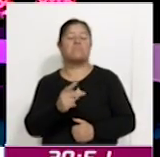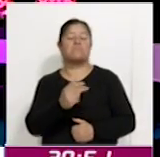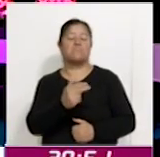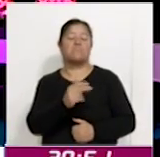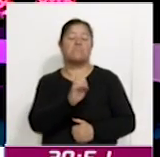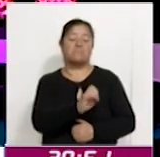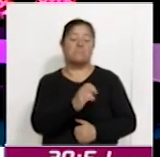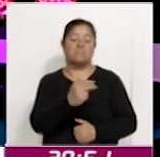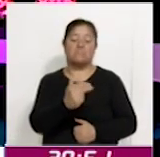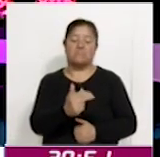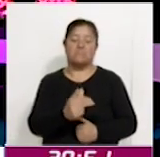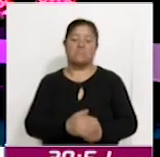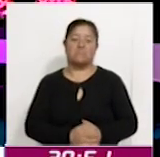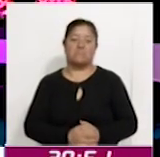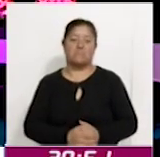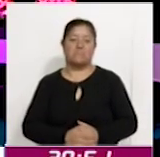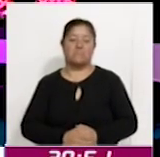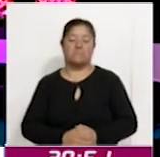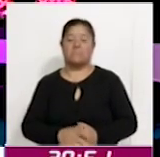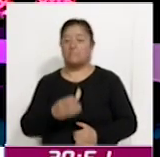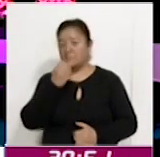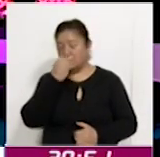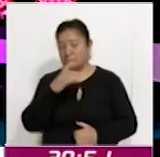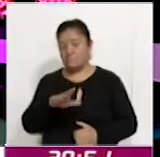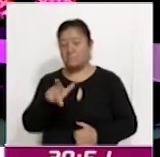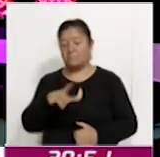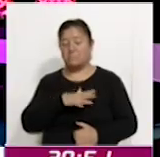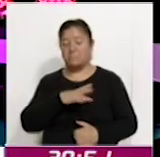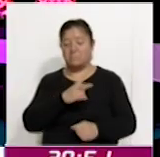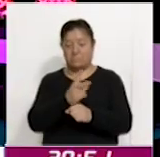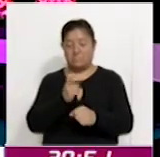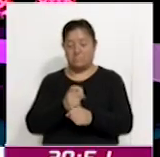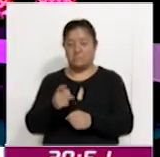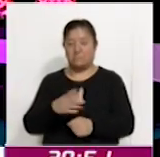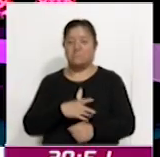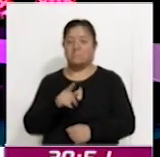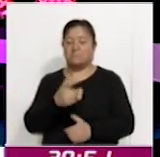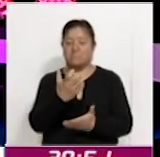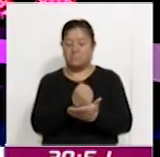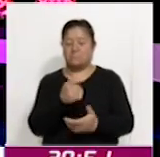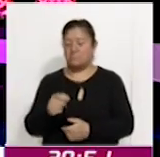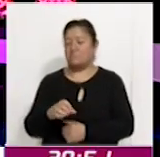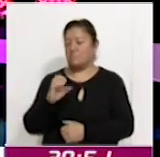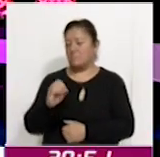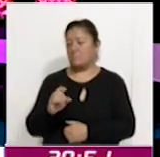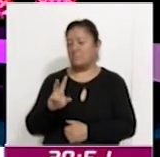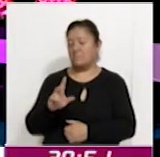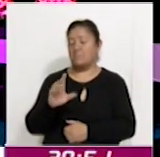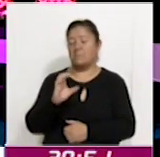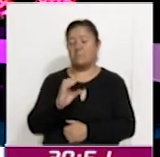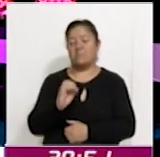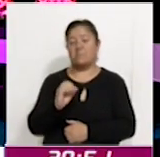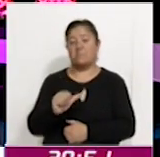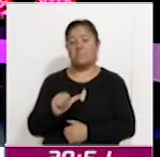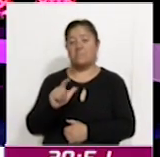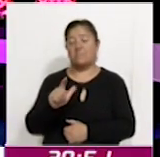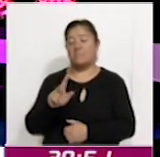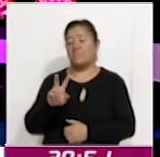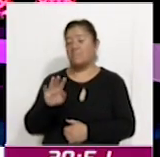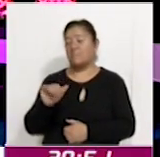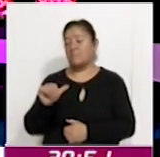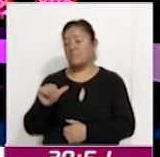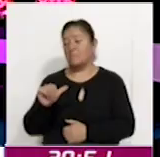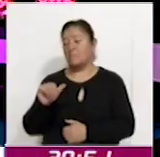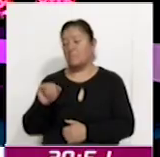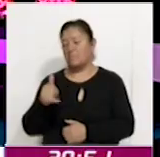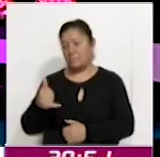Y bien, hay una cordial invitación para que no se pierda la exposición Always Leonora, en el Museo Miguel Enelira, que contará con